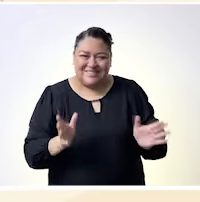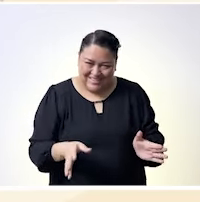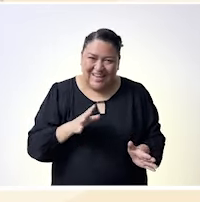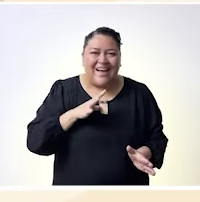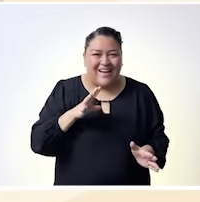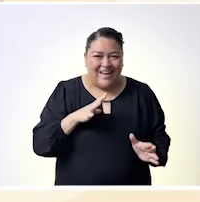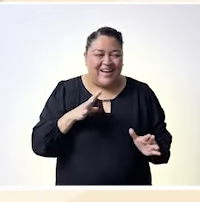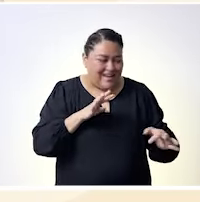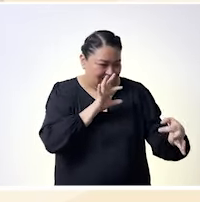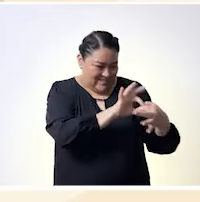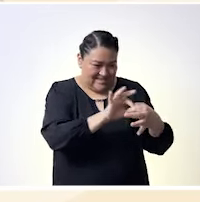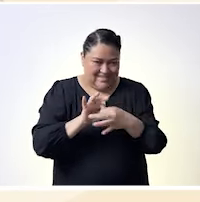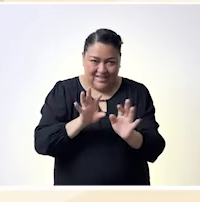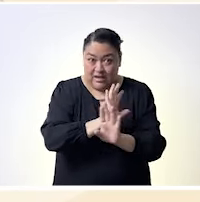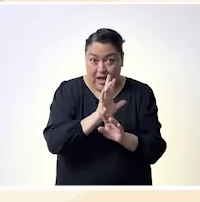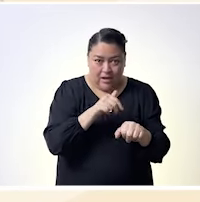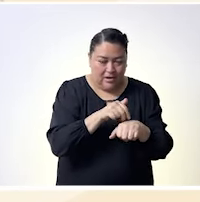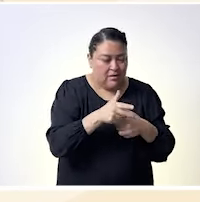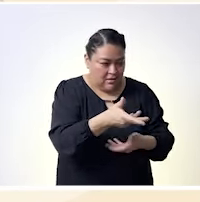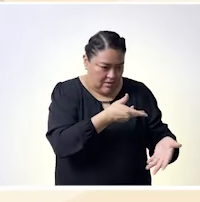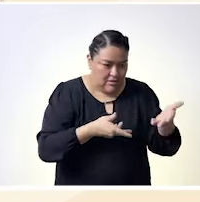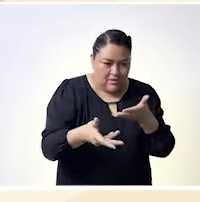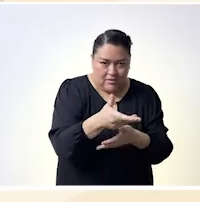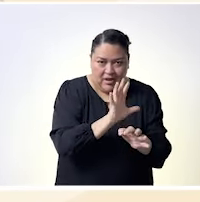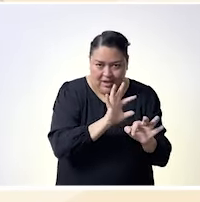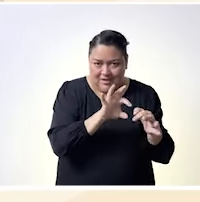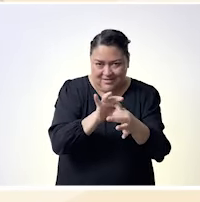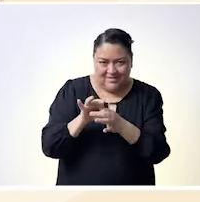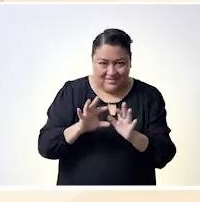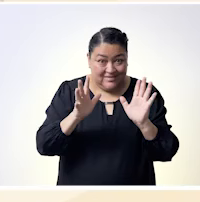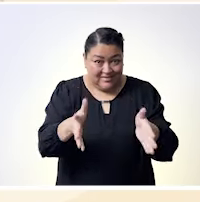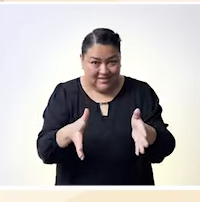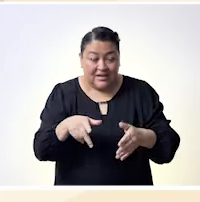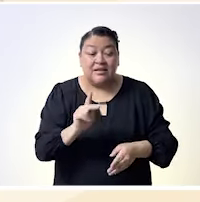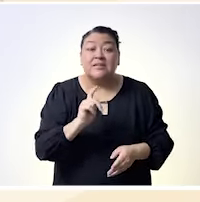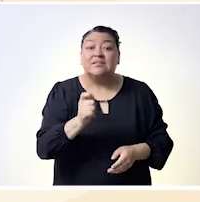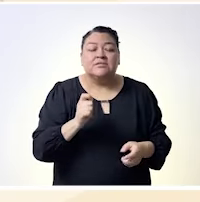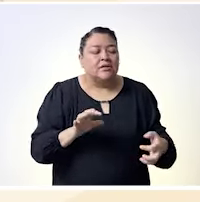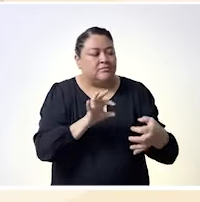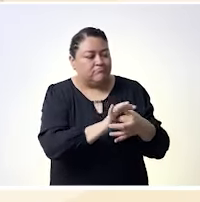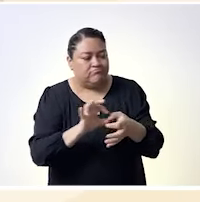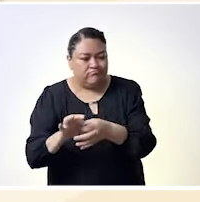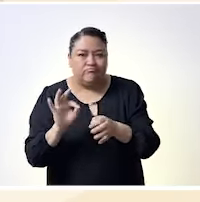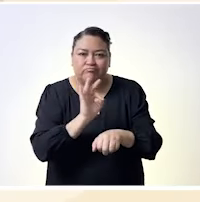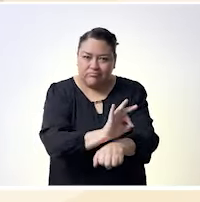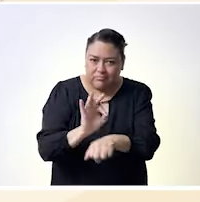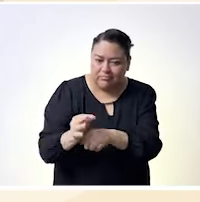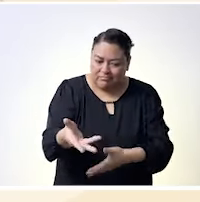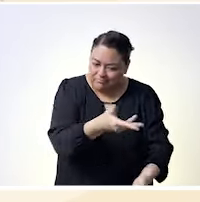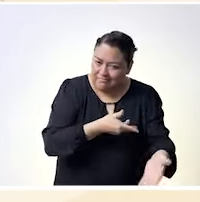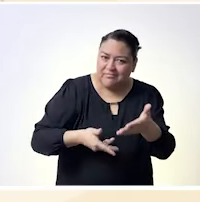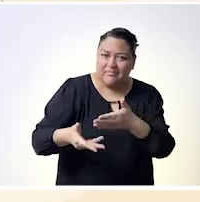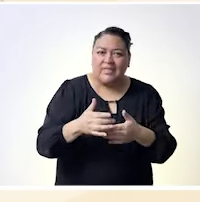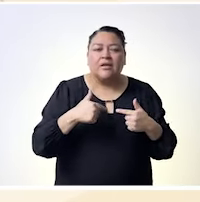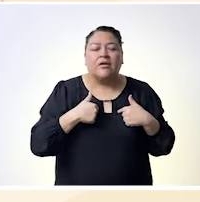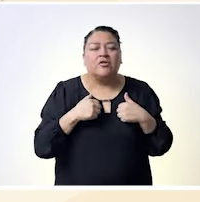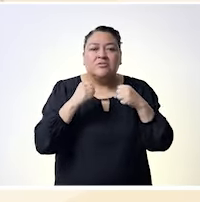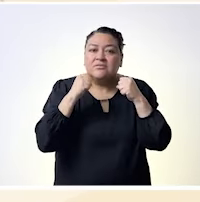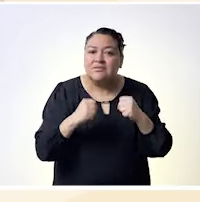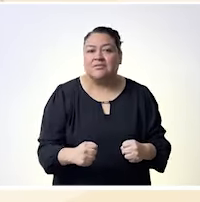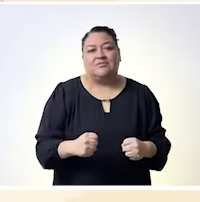dicho hace un momento Claudia con lo que resalté de ella la sororidad tejer esa red